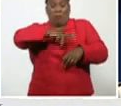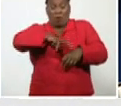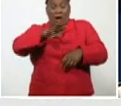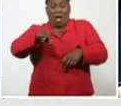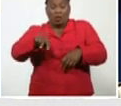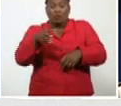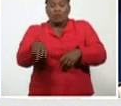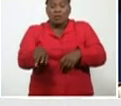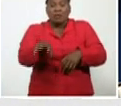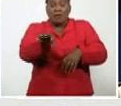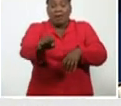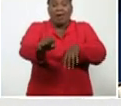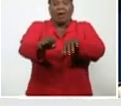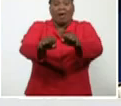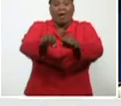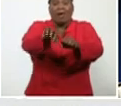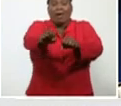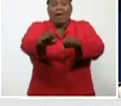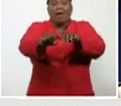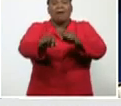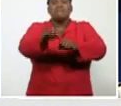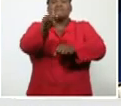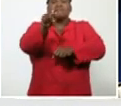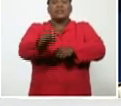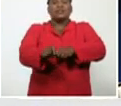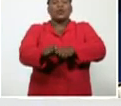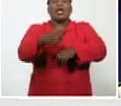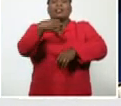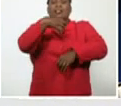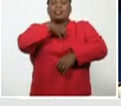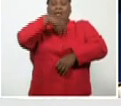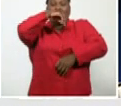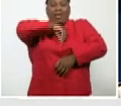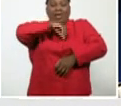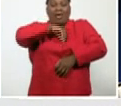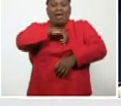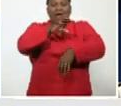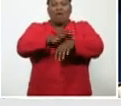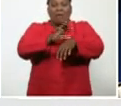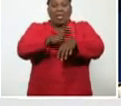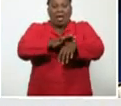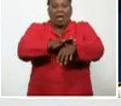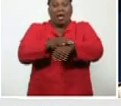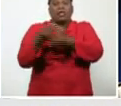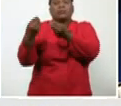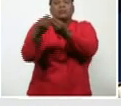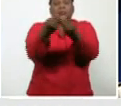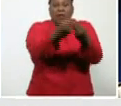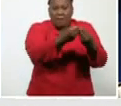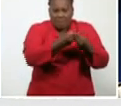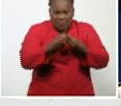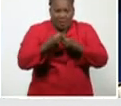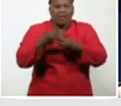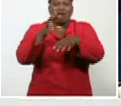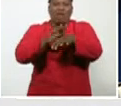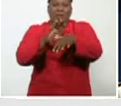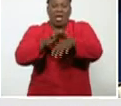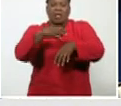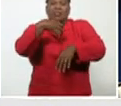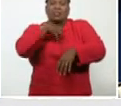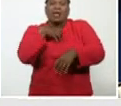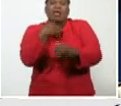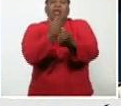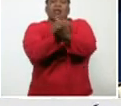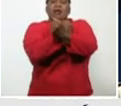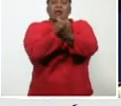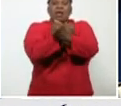personas que tienen el virus, que lo transmiten, que tienen un riesgo para su salud